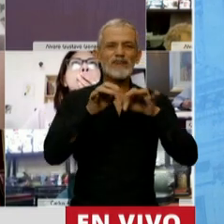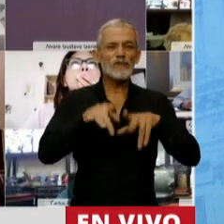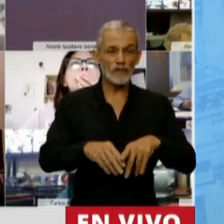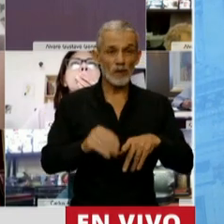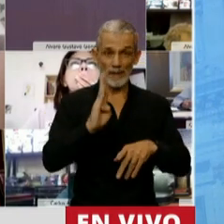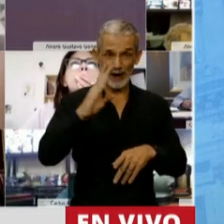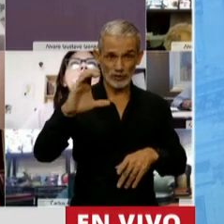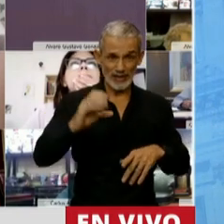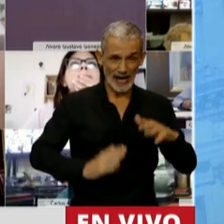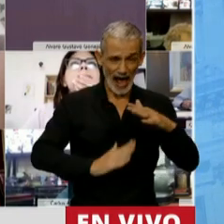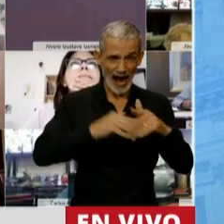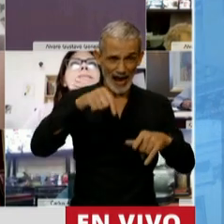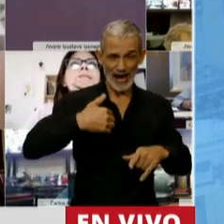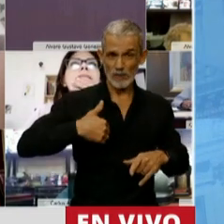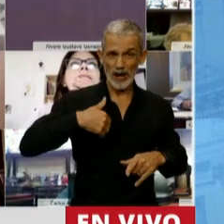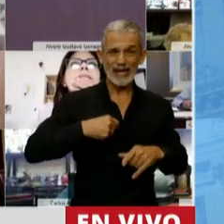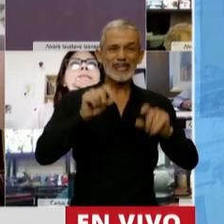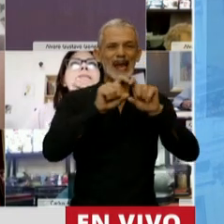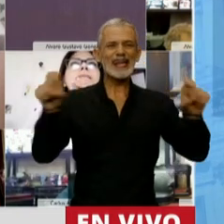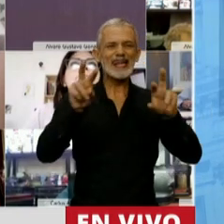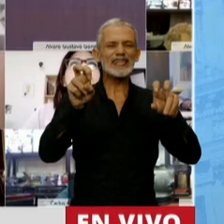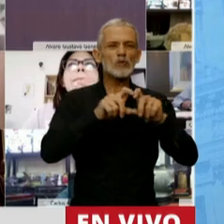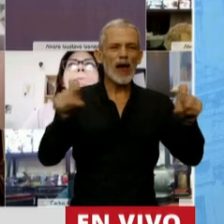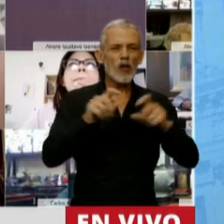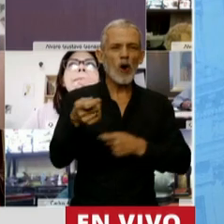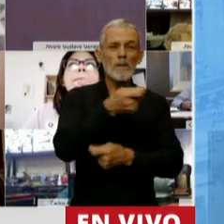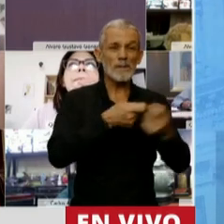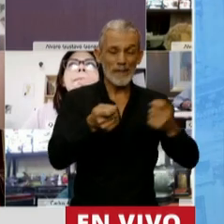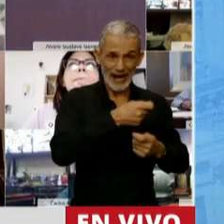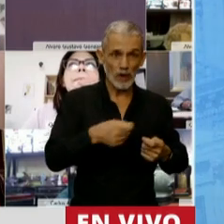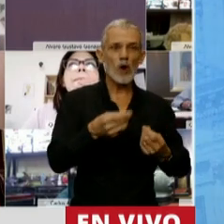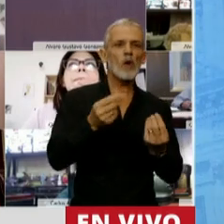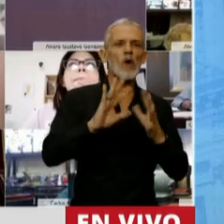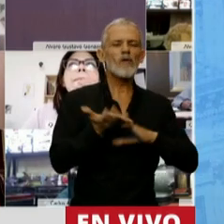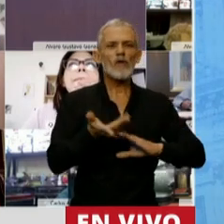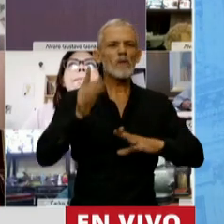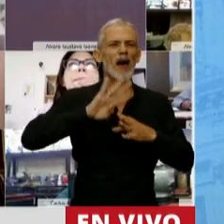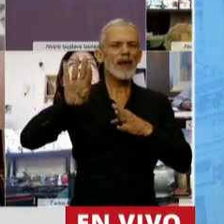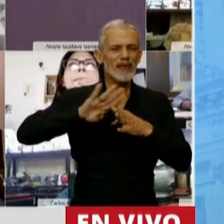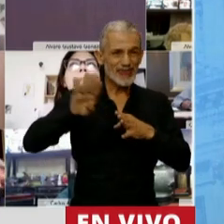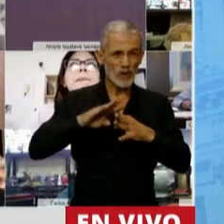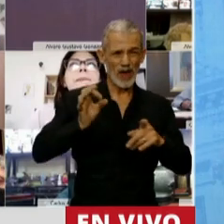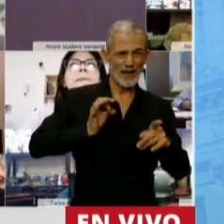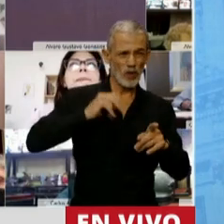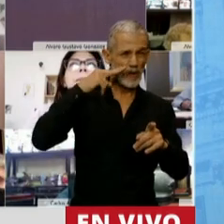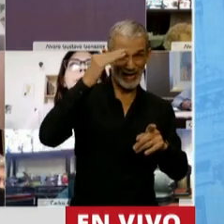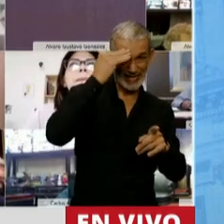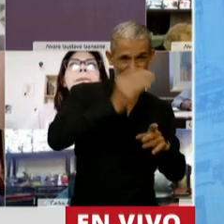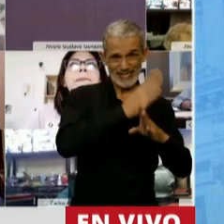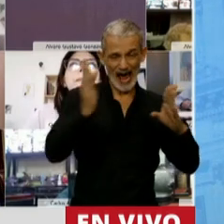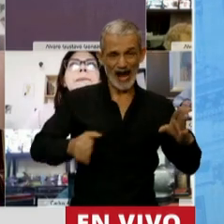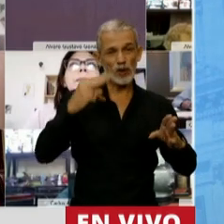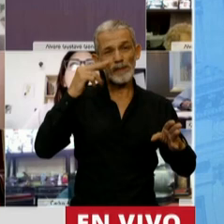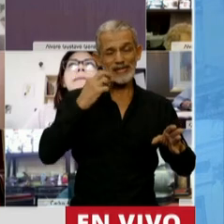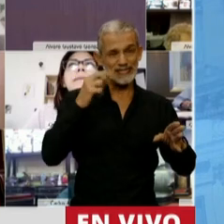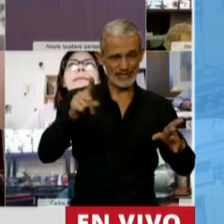Central de la República Argentina, titulado Mercado de Cambios, Deuda y Formación de Activos Externos 2015-2019, en el